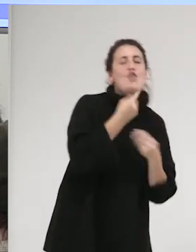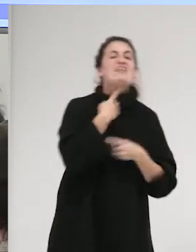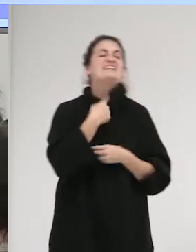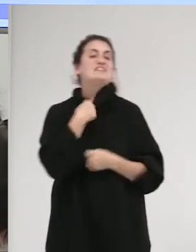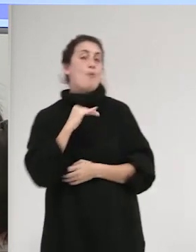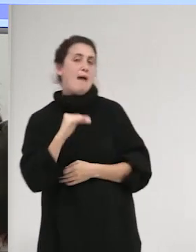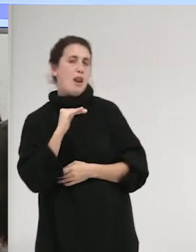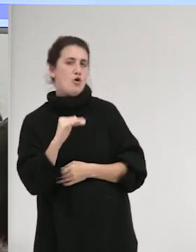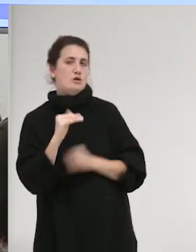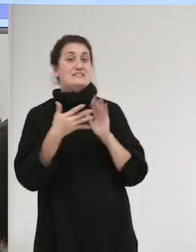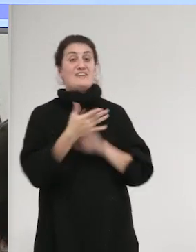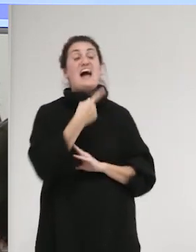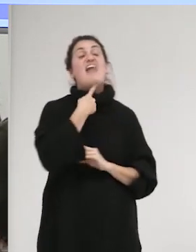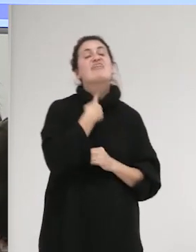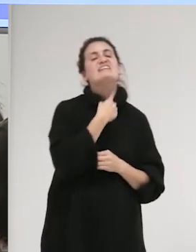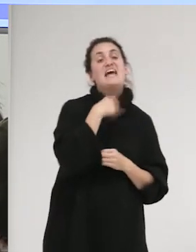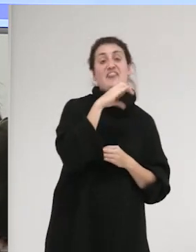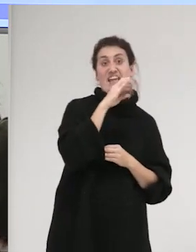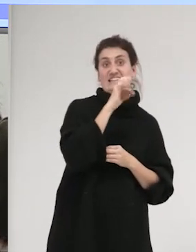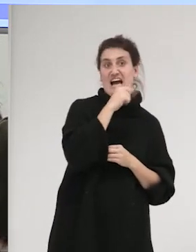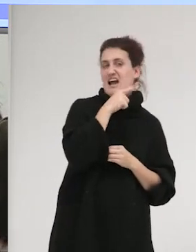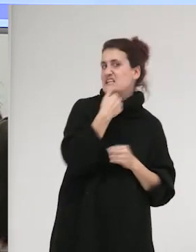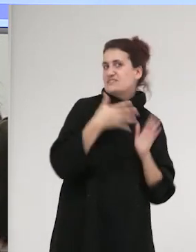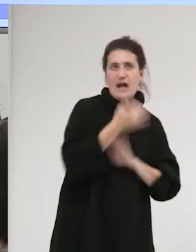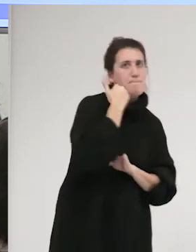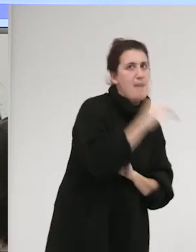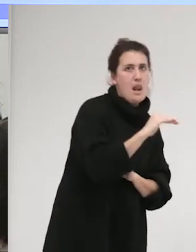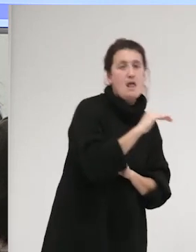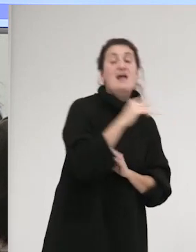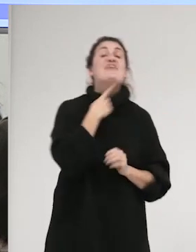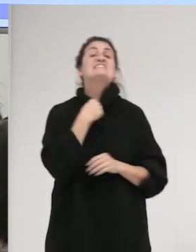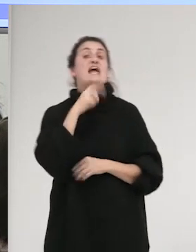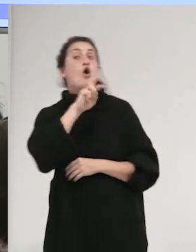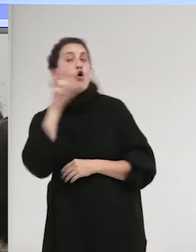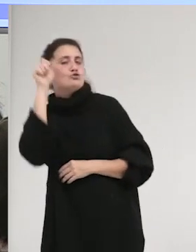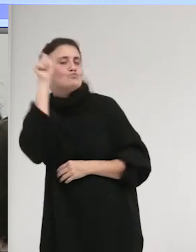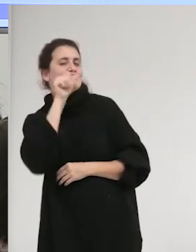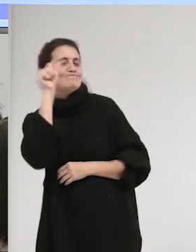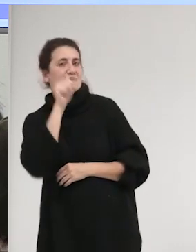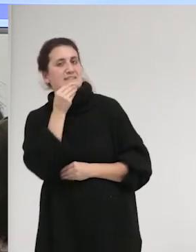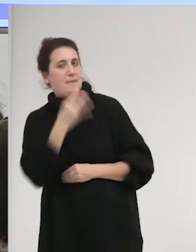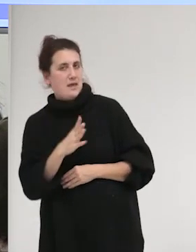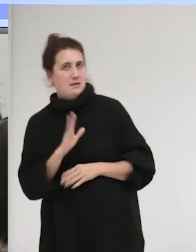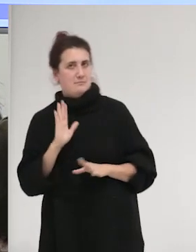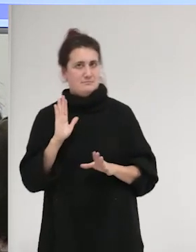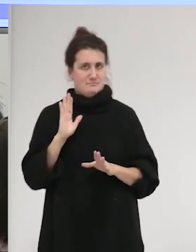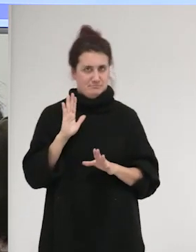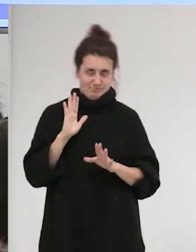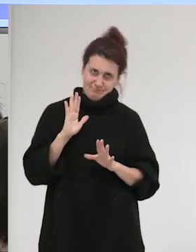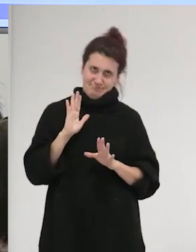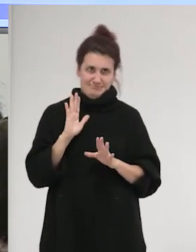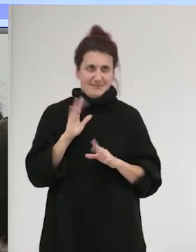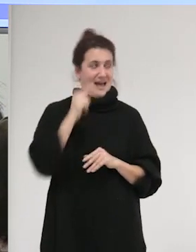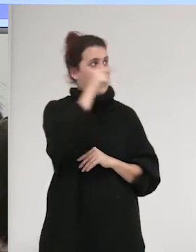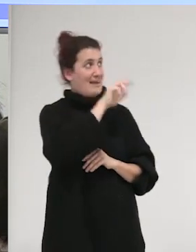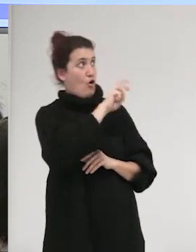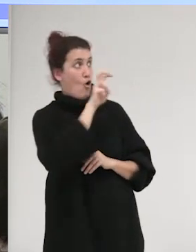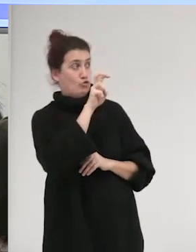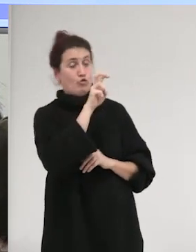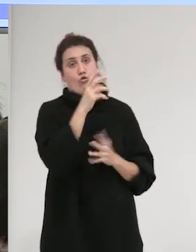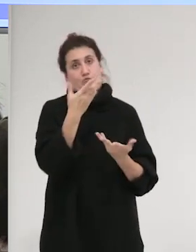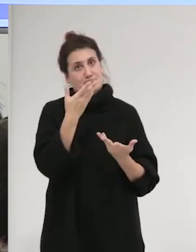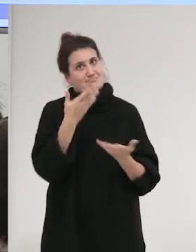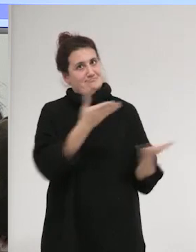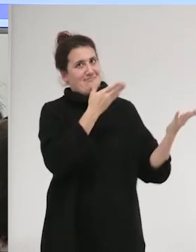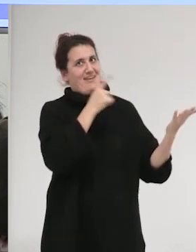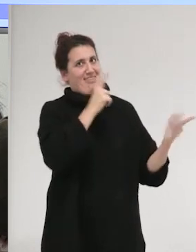Desear a Cetangana está mal, es malo. Desear otros tipos de masculinidad es bueno, está bien. Aquí tenemos otro de los elementos que